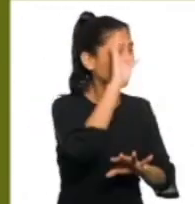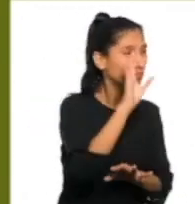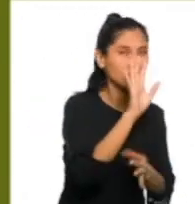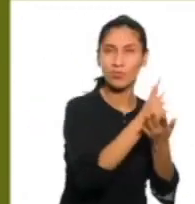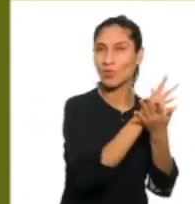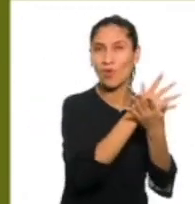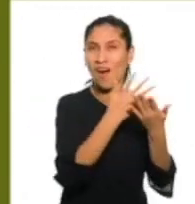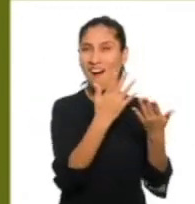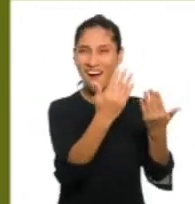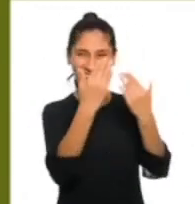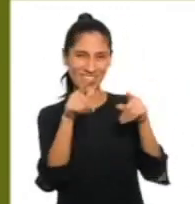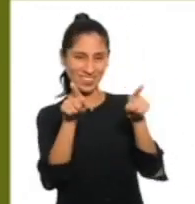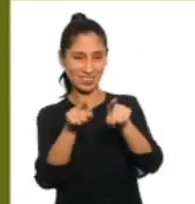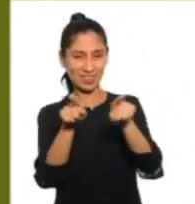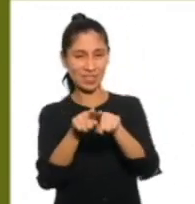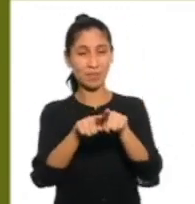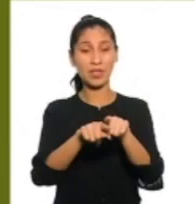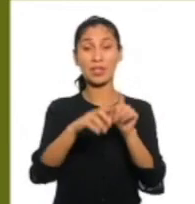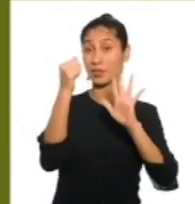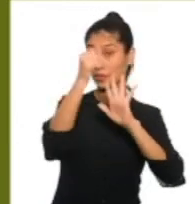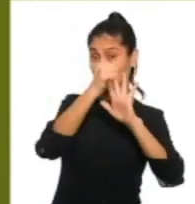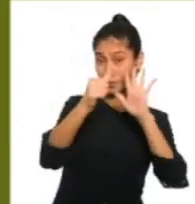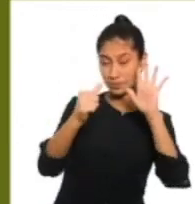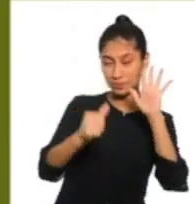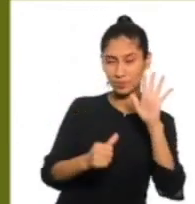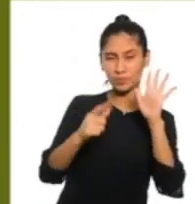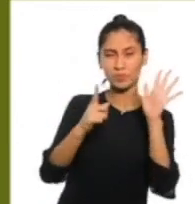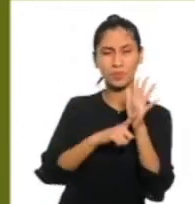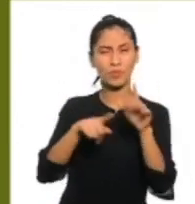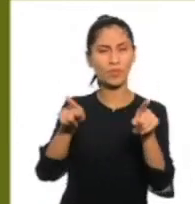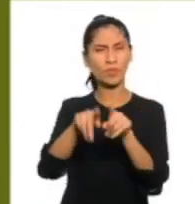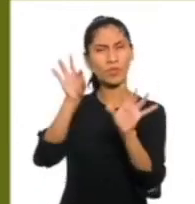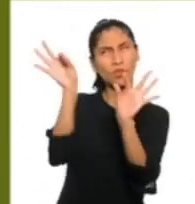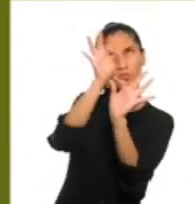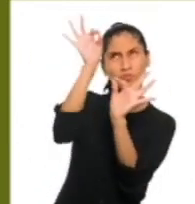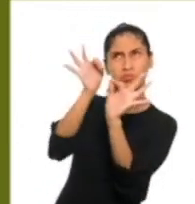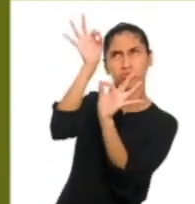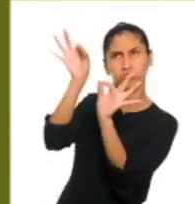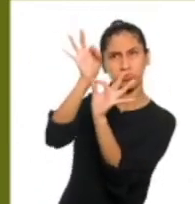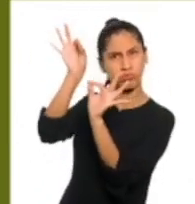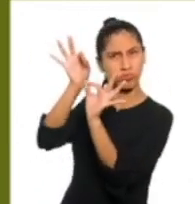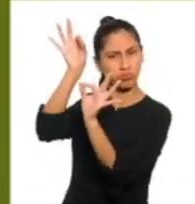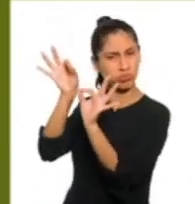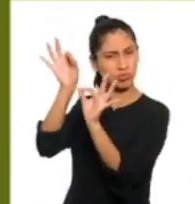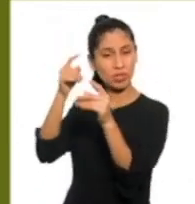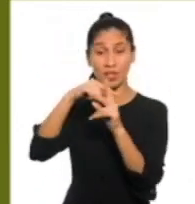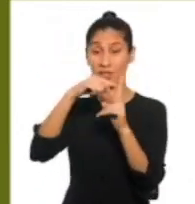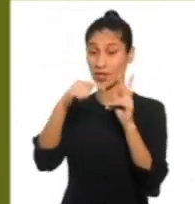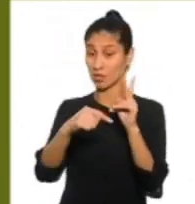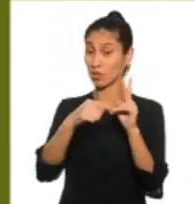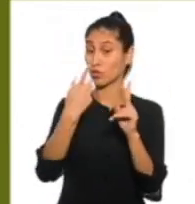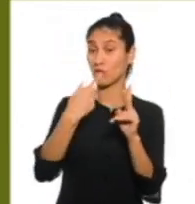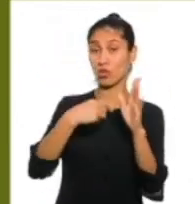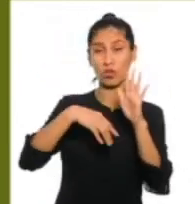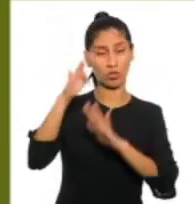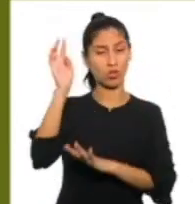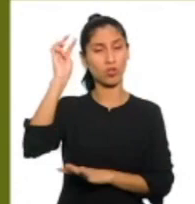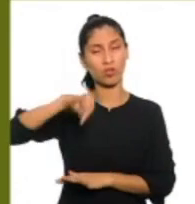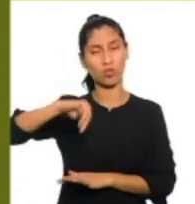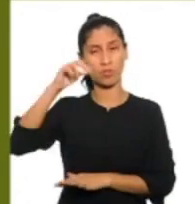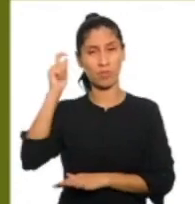También tenemos la artesanía y tejidos. Están los mates